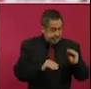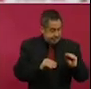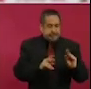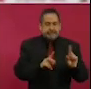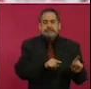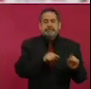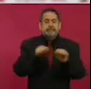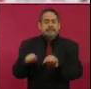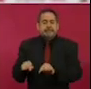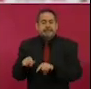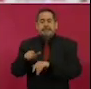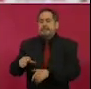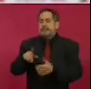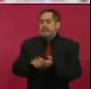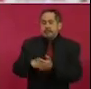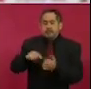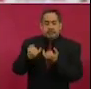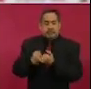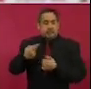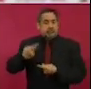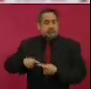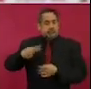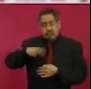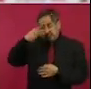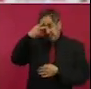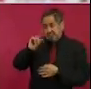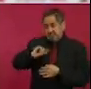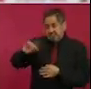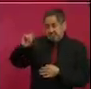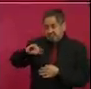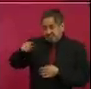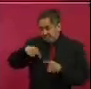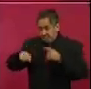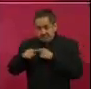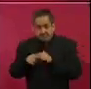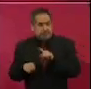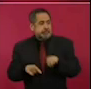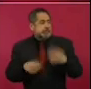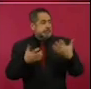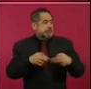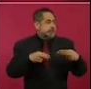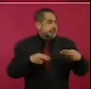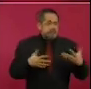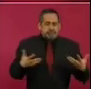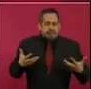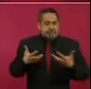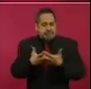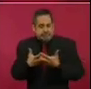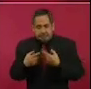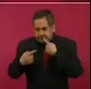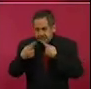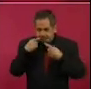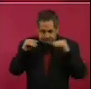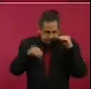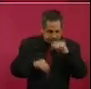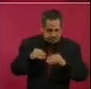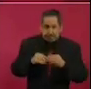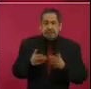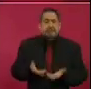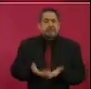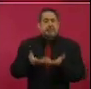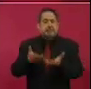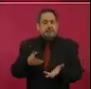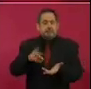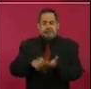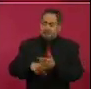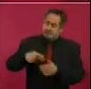El titular de la Subsecretaría de Prevención y Promoción de la Salud, Hugo López-Gatell, informó que en el país se registra en promedio menos de una defunción